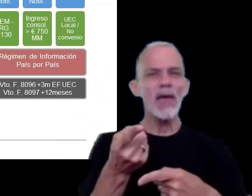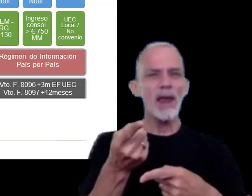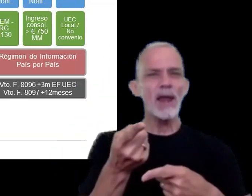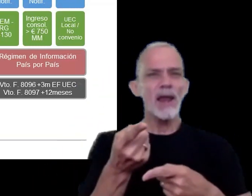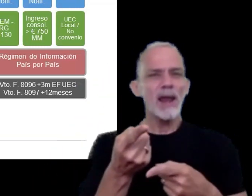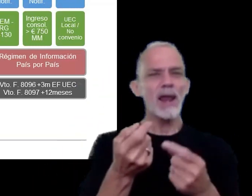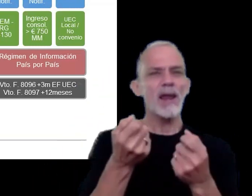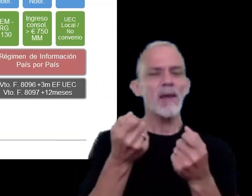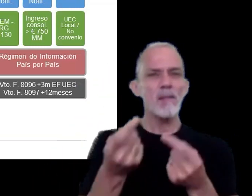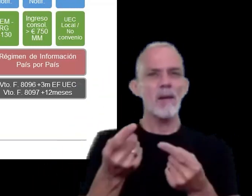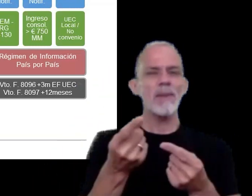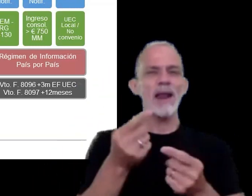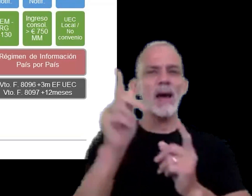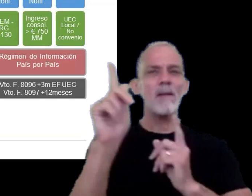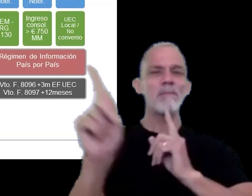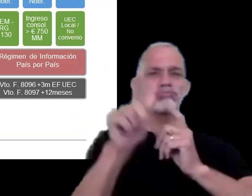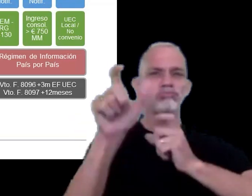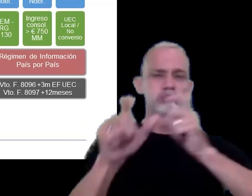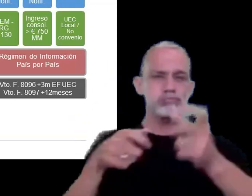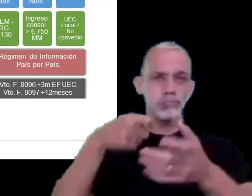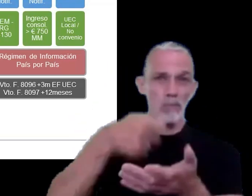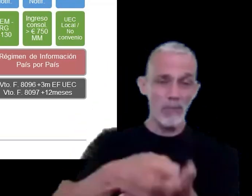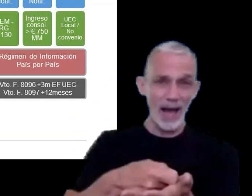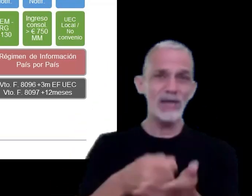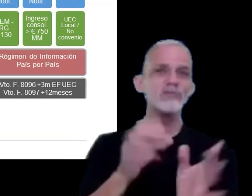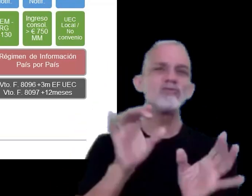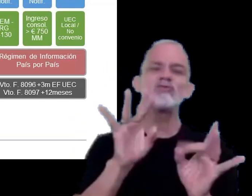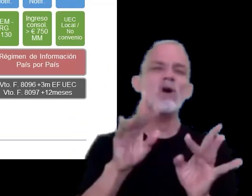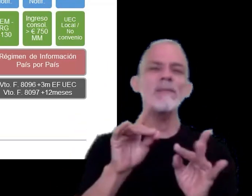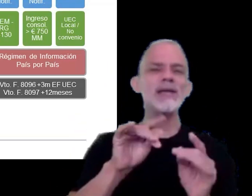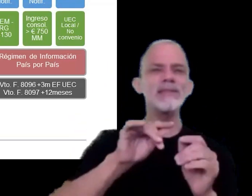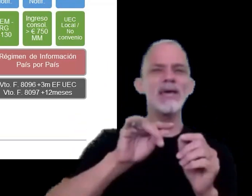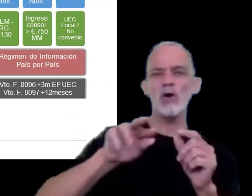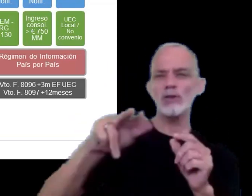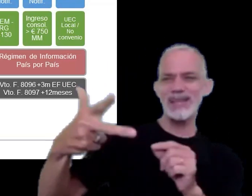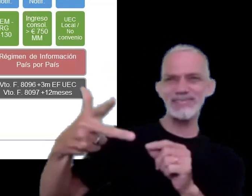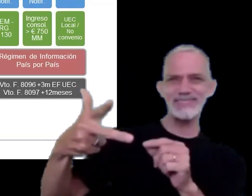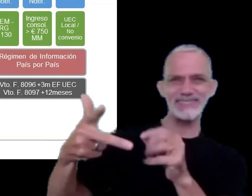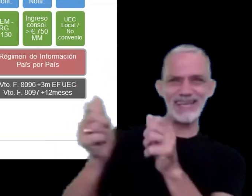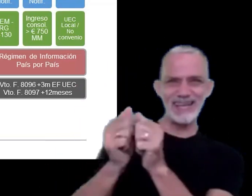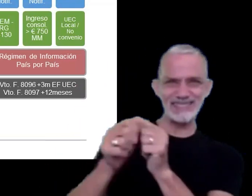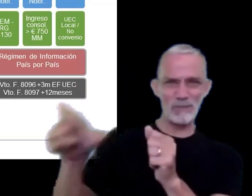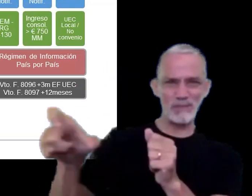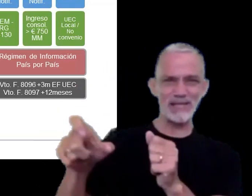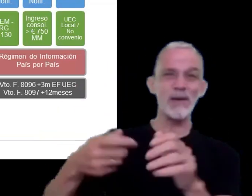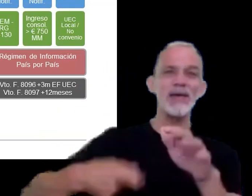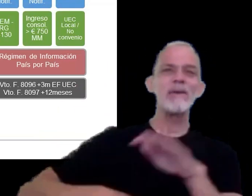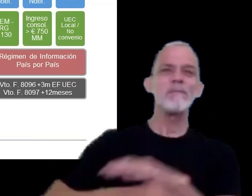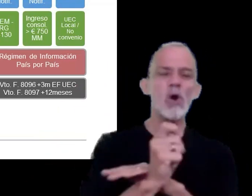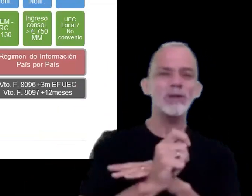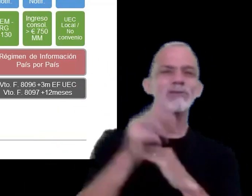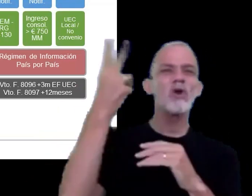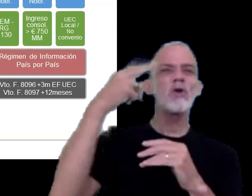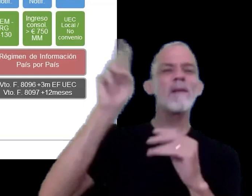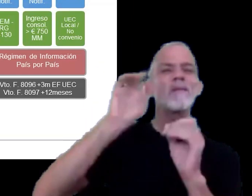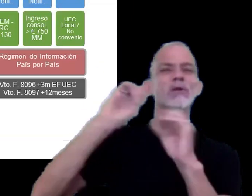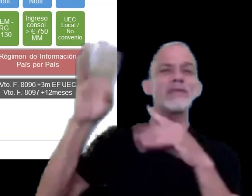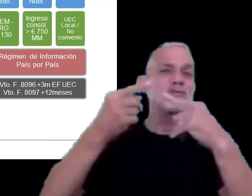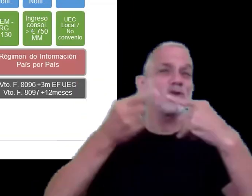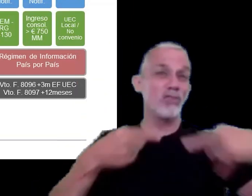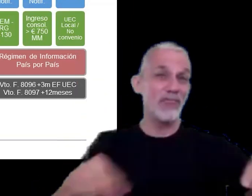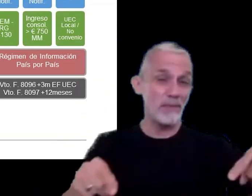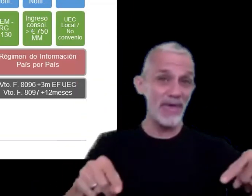contribuyentes que solo operan con terceros en importación y exportación de bienes